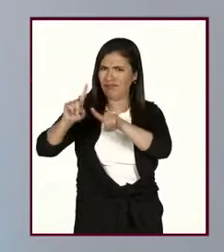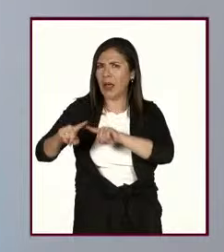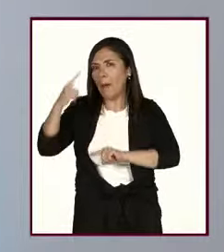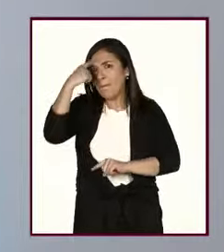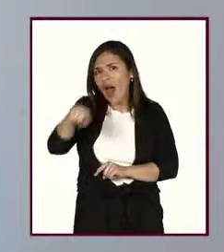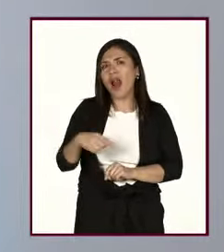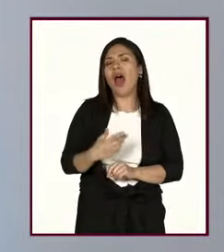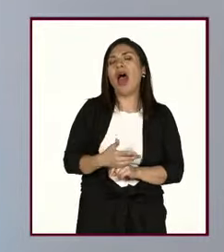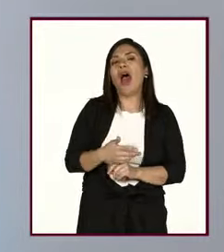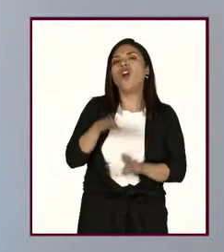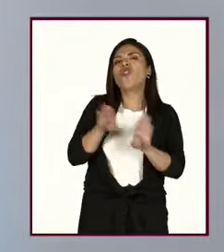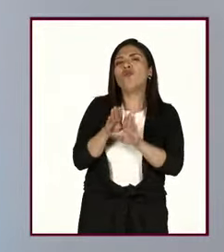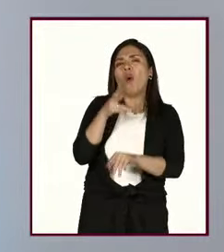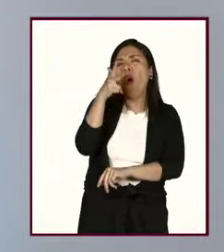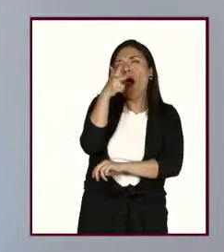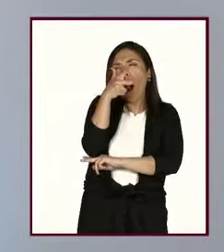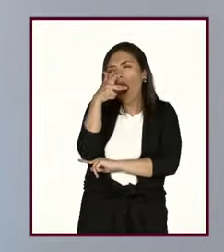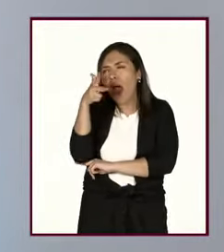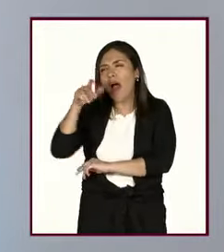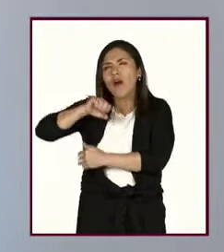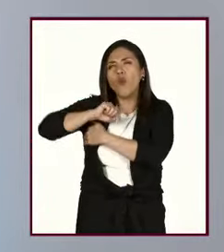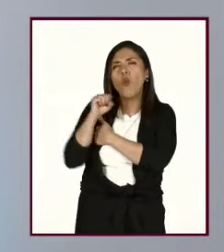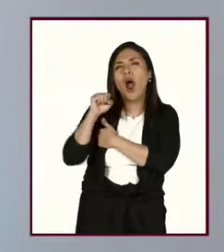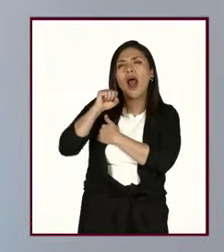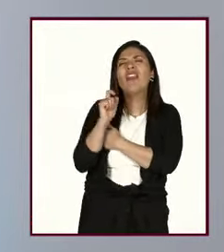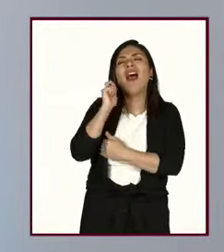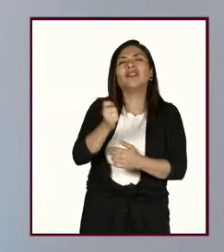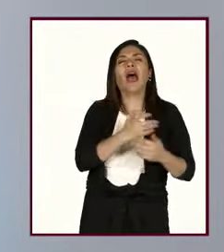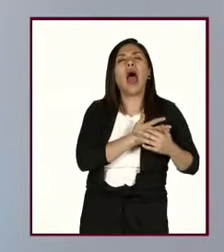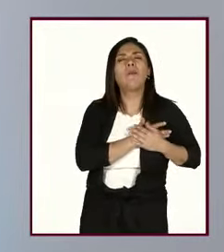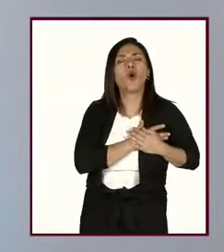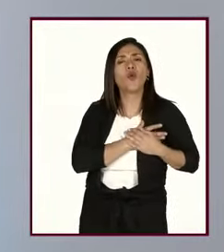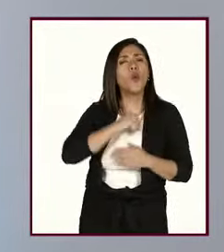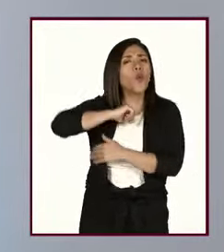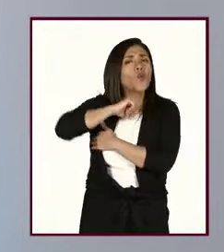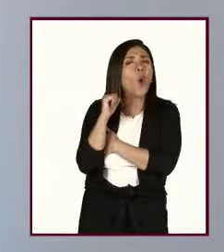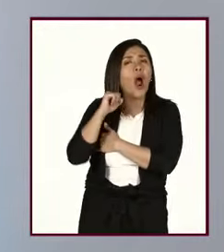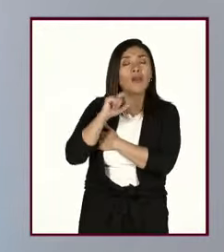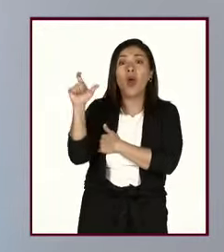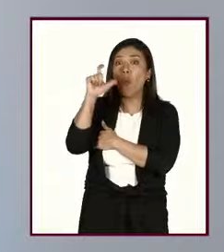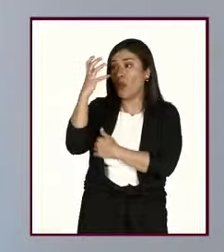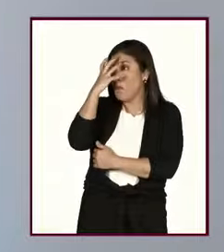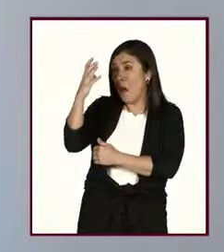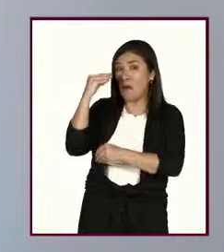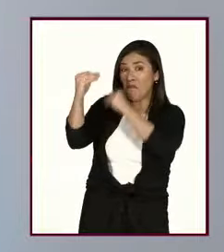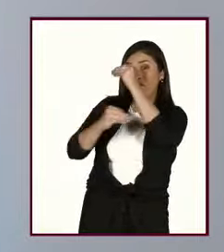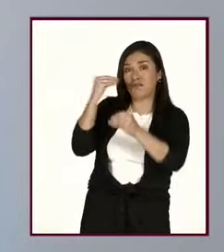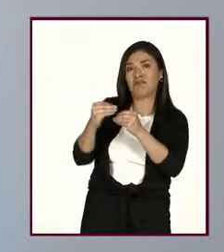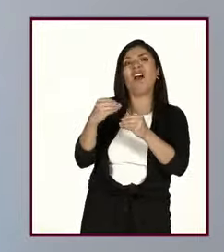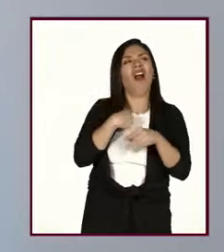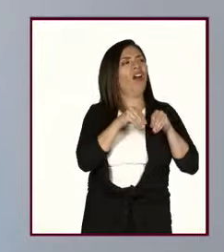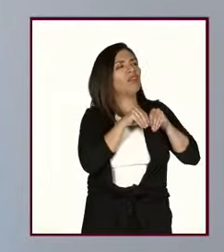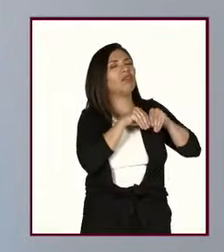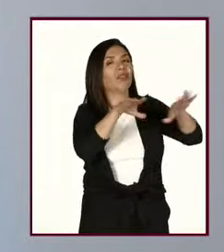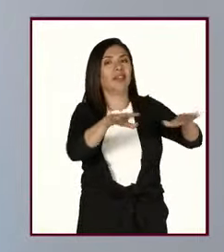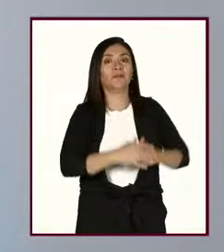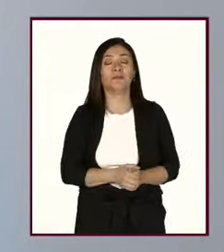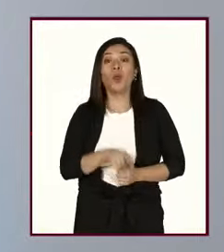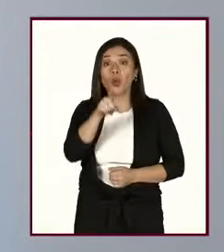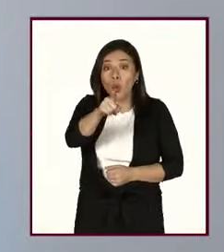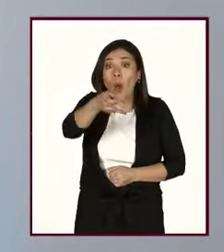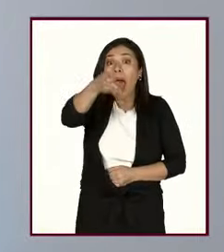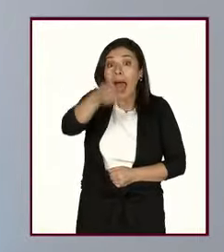grabar el amor y resulta que lo almacenan lo guardan y cuando se pelean lo difunden consentir una relación